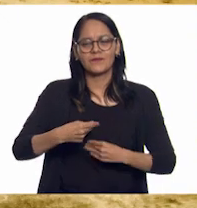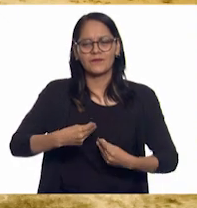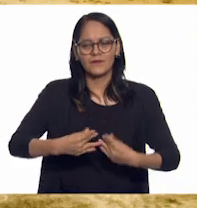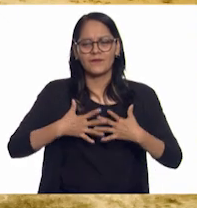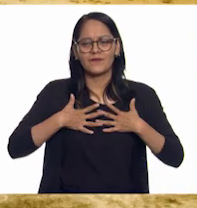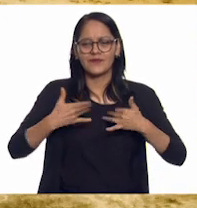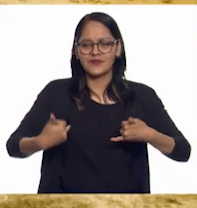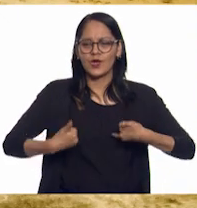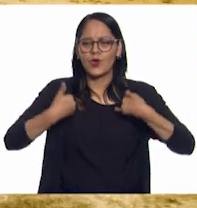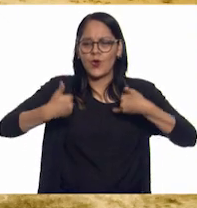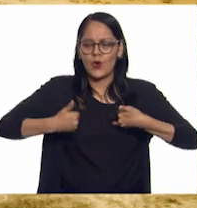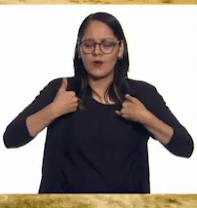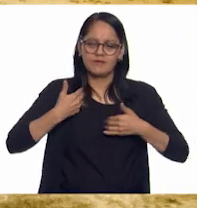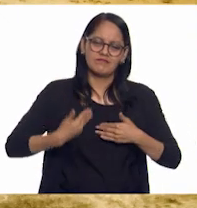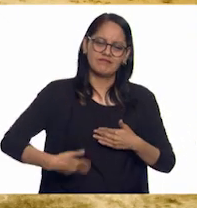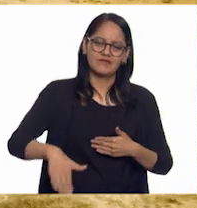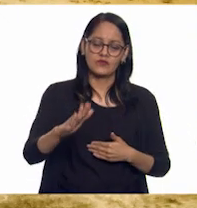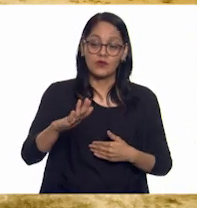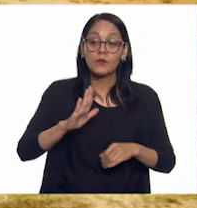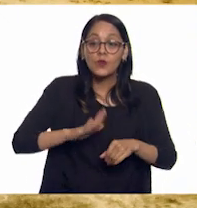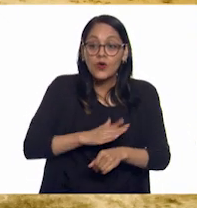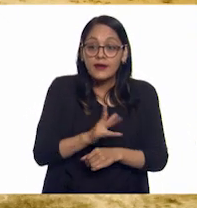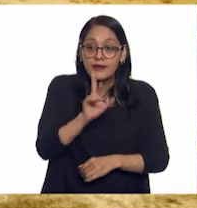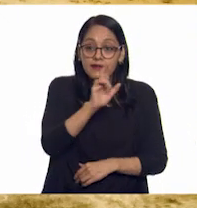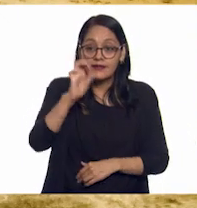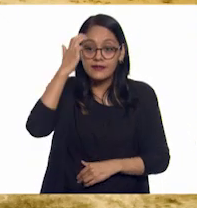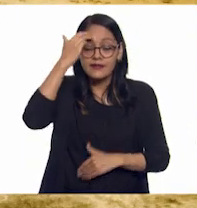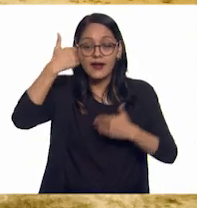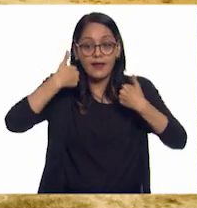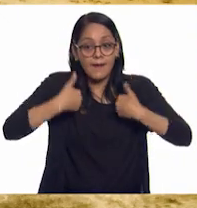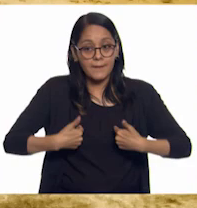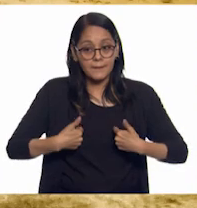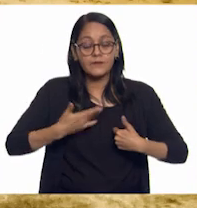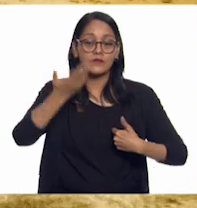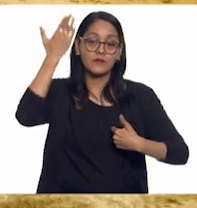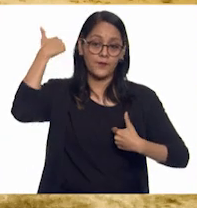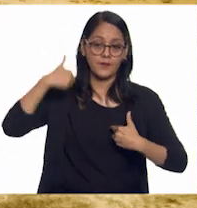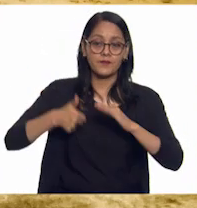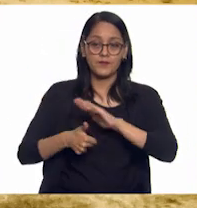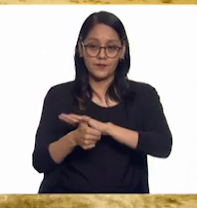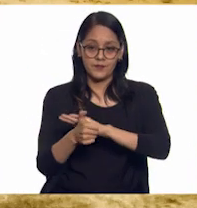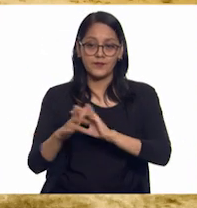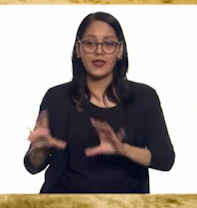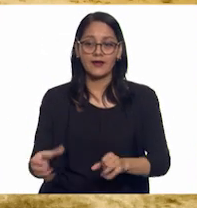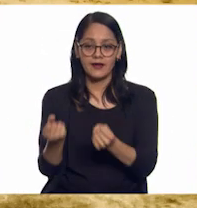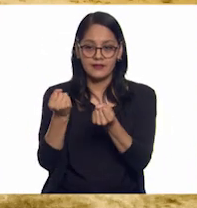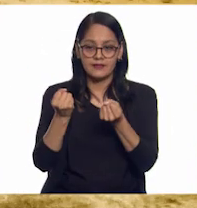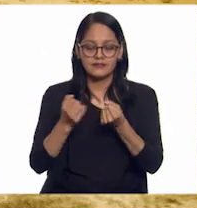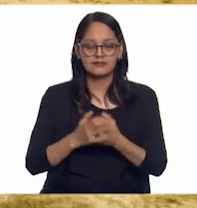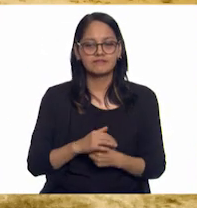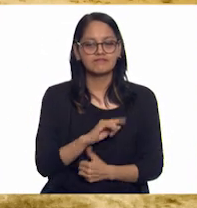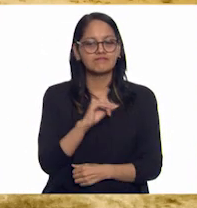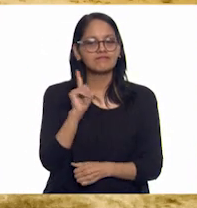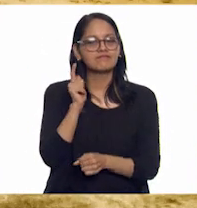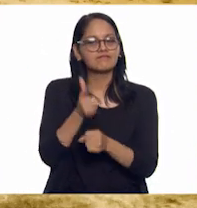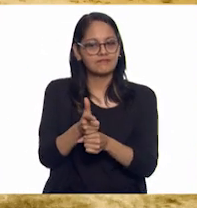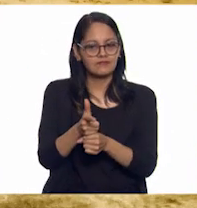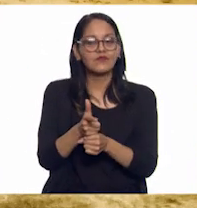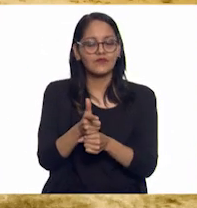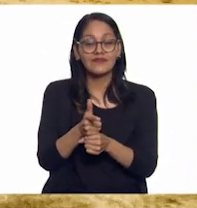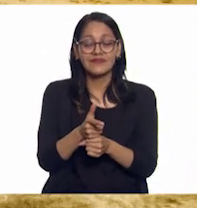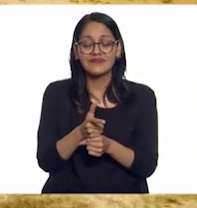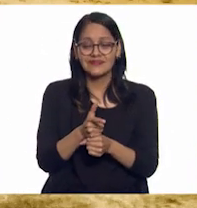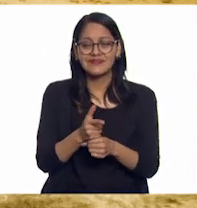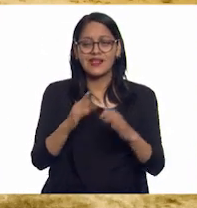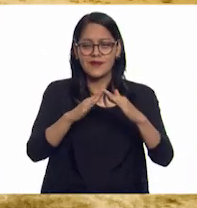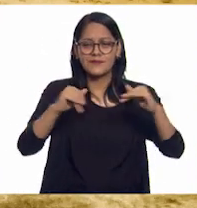reconocimiento por haber salvado a la tortuga. Finalmente se dio cuenta que había encontrado amigos